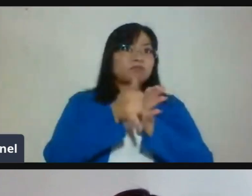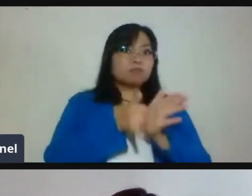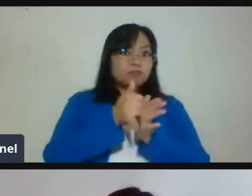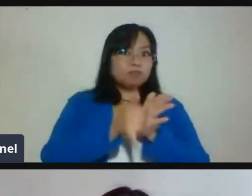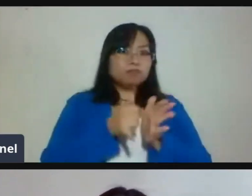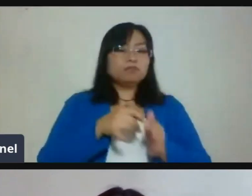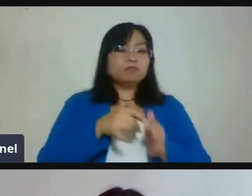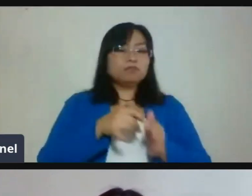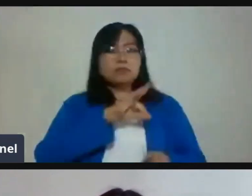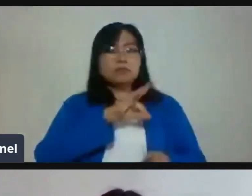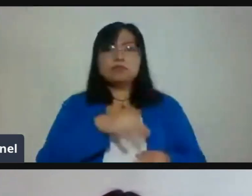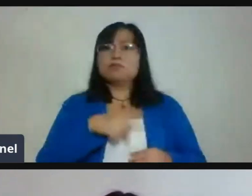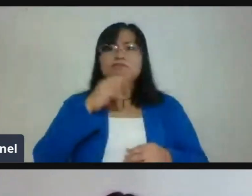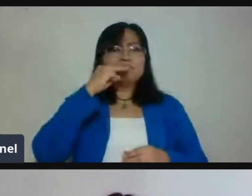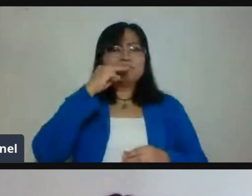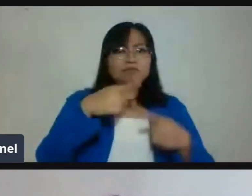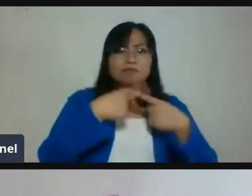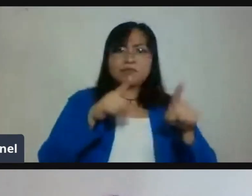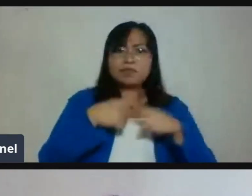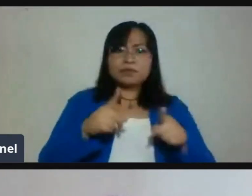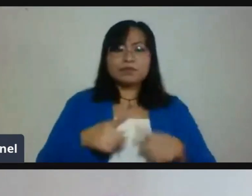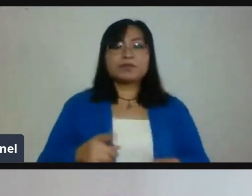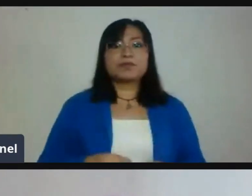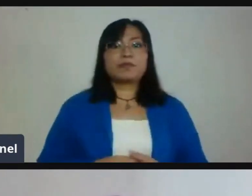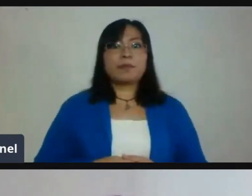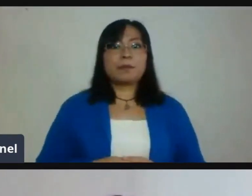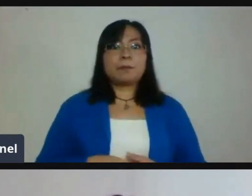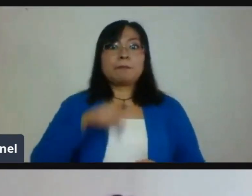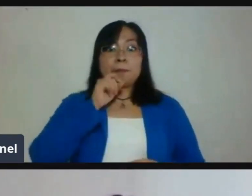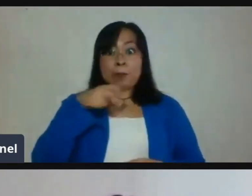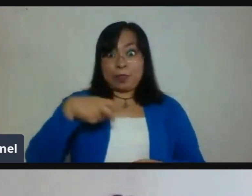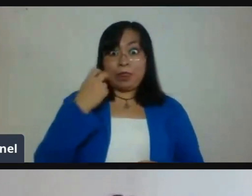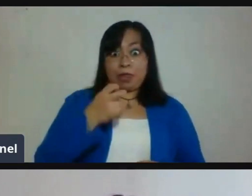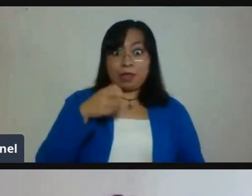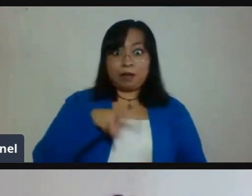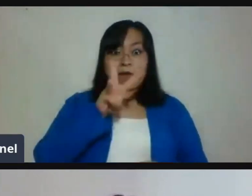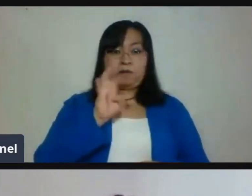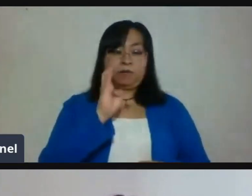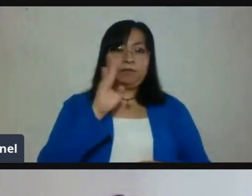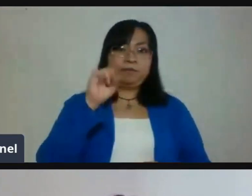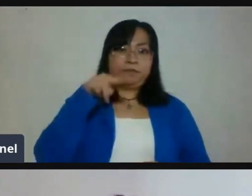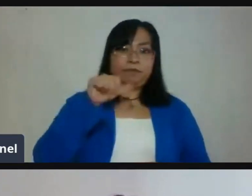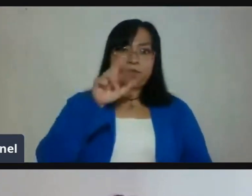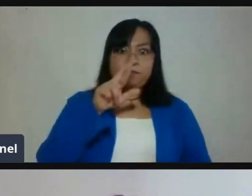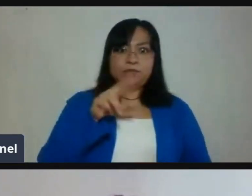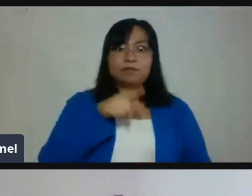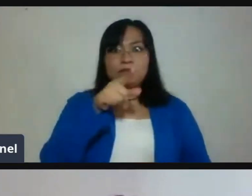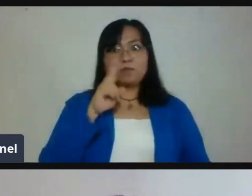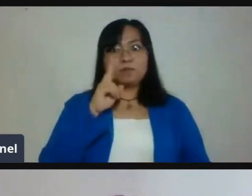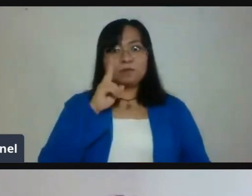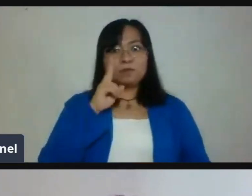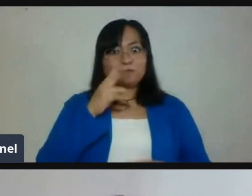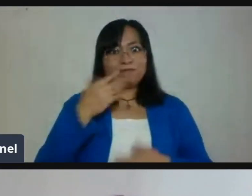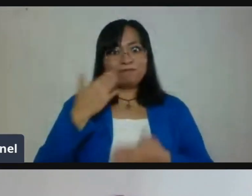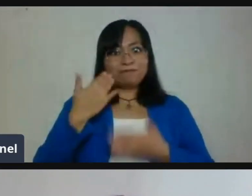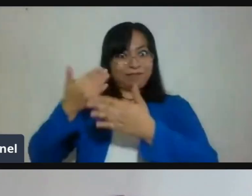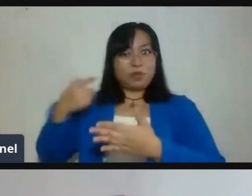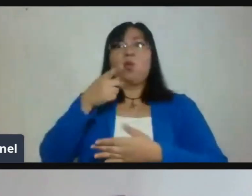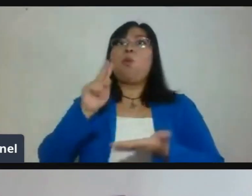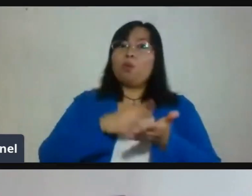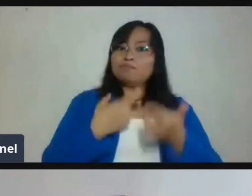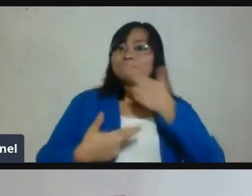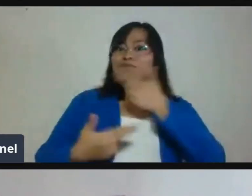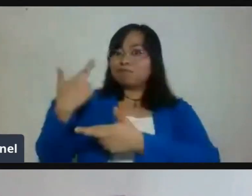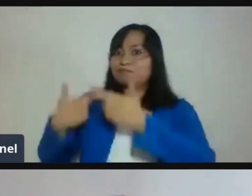Estos webinars que hemos dado sobre Classroom, sobre sitios, formularios, los pueden volver a ver. Vamos a mandar una